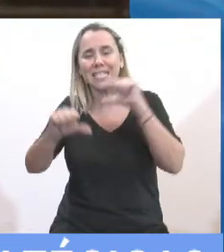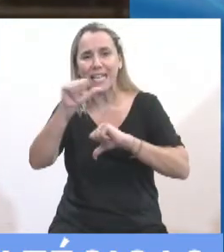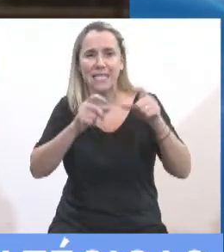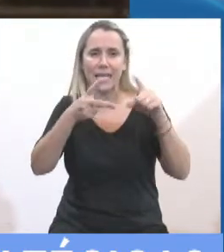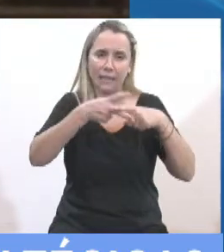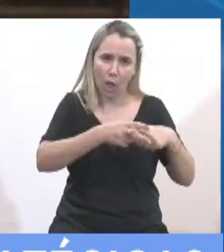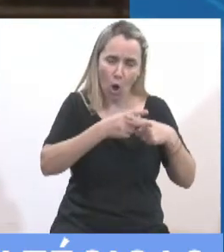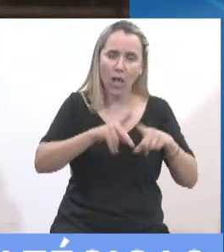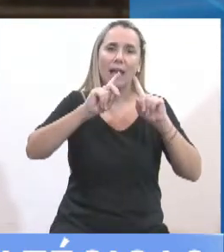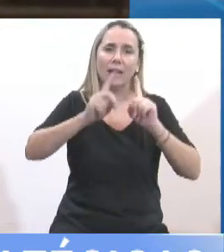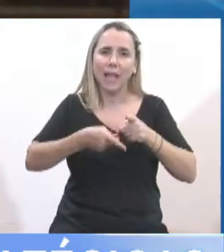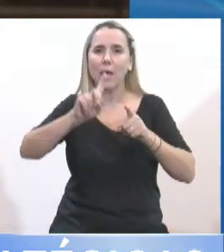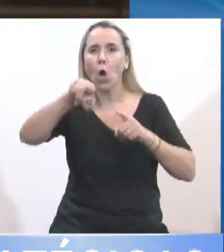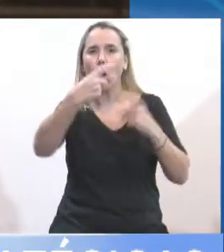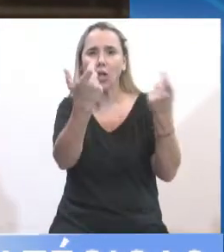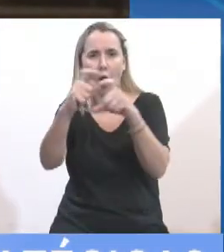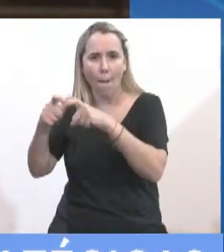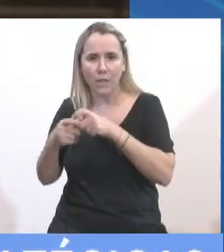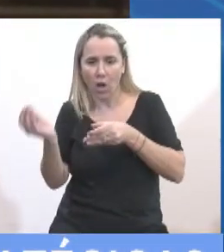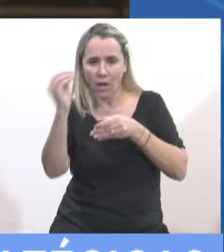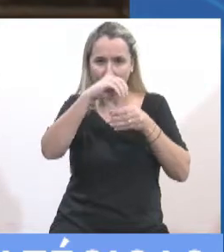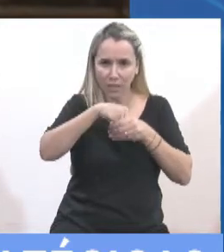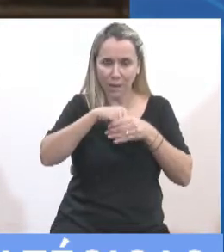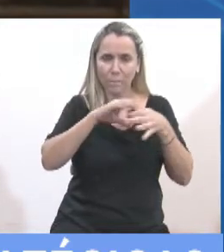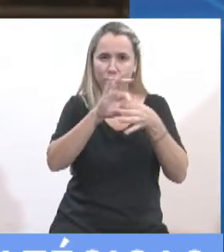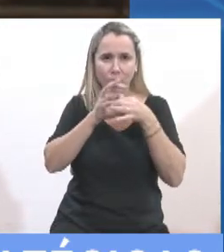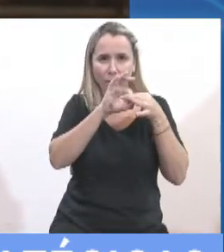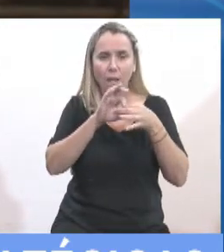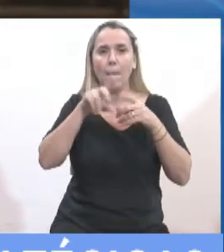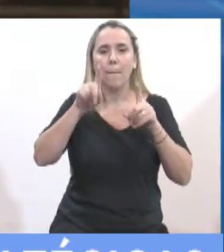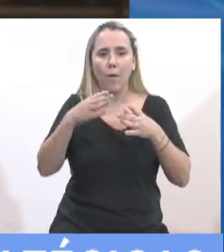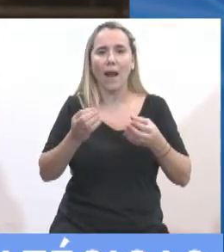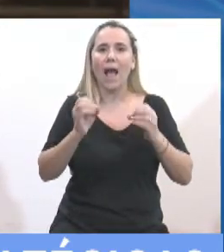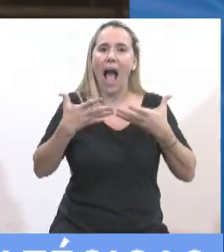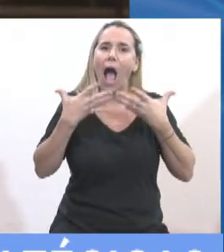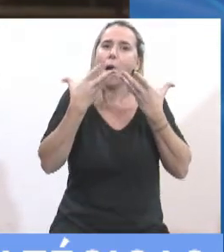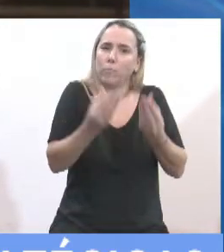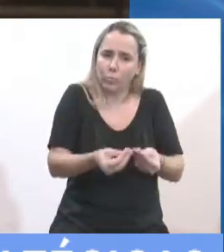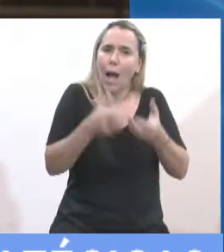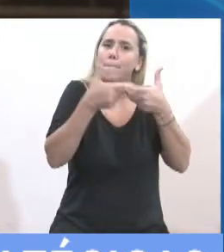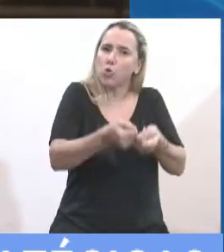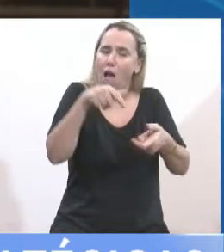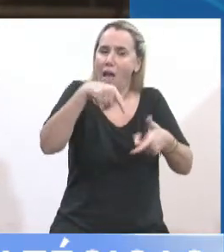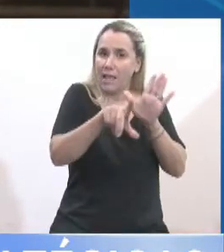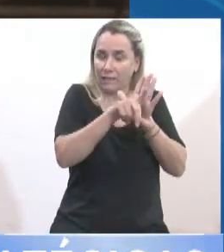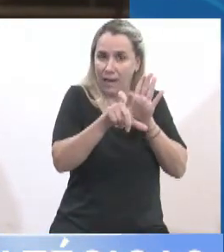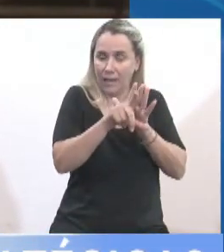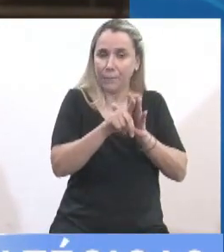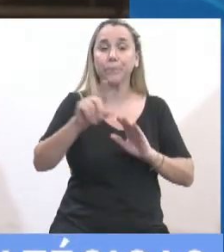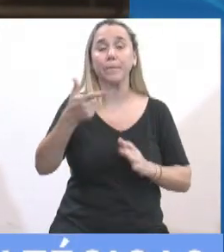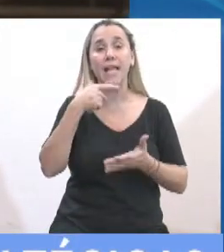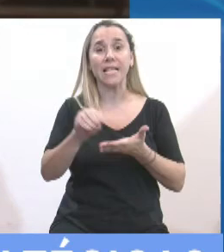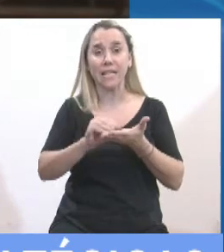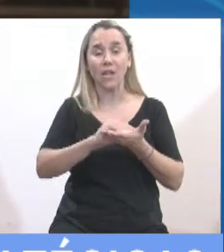distintas intervenciones que ha tenido cada uno de los senadores y senadoras para contribuir a esta ley. Decía la senadora García